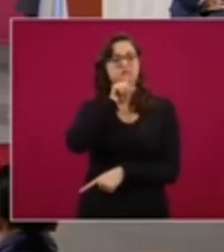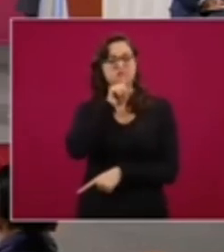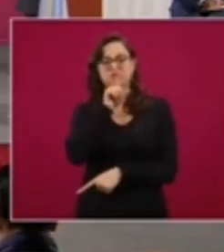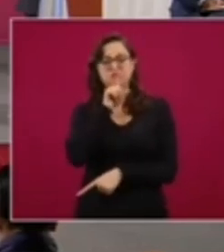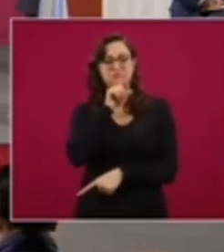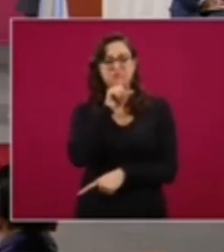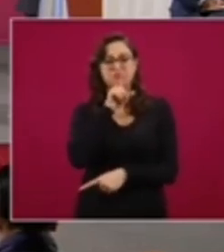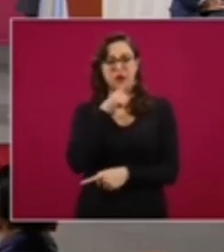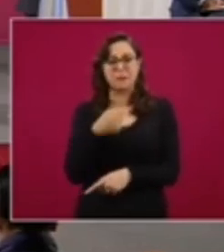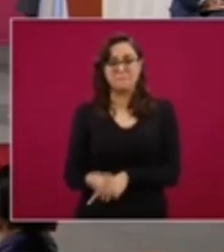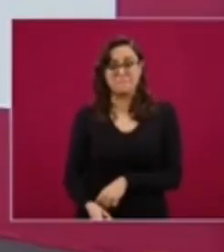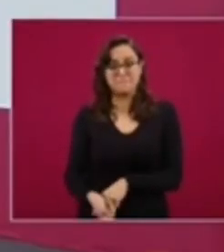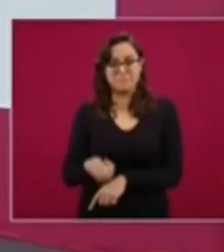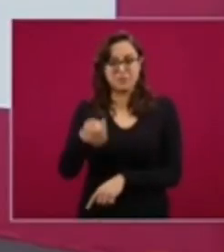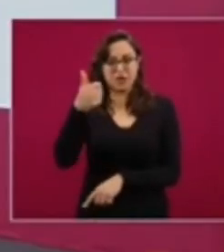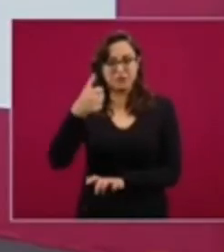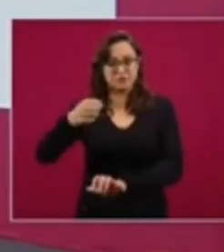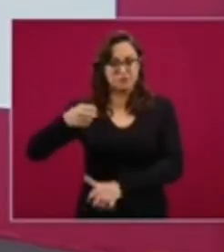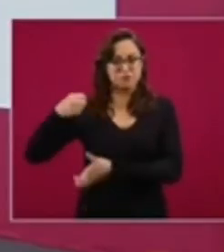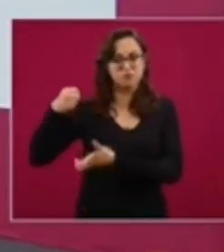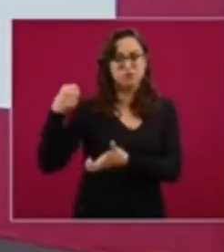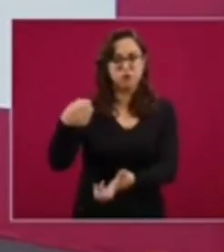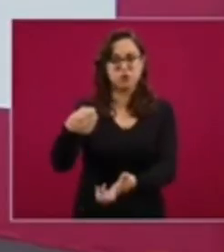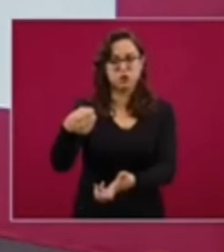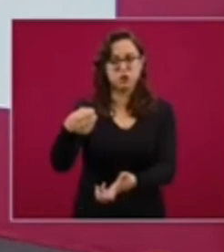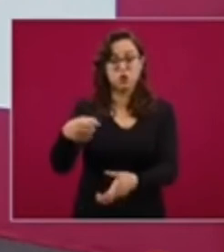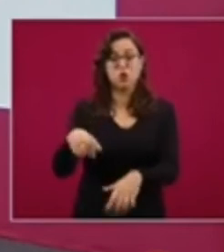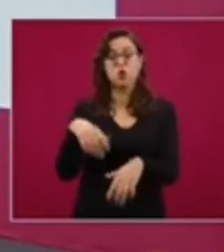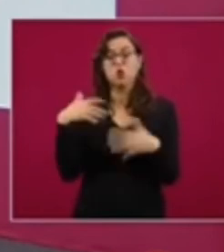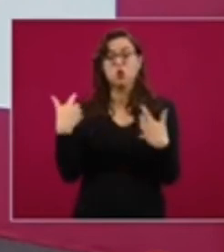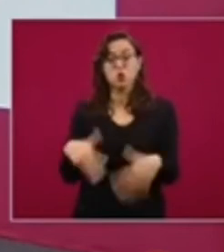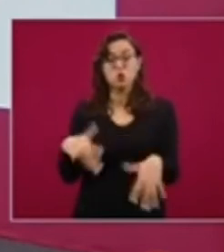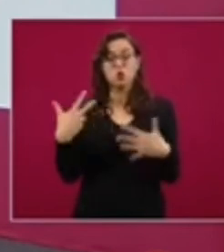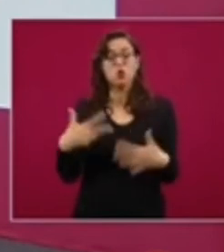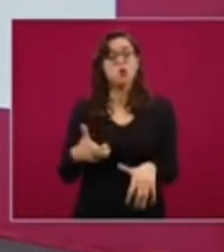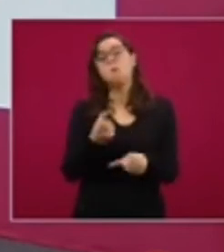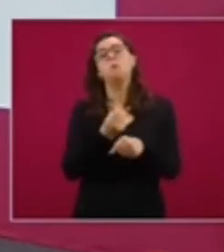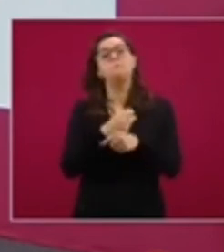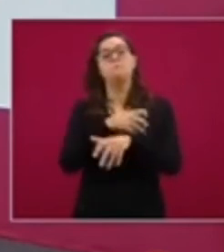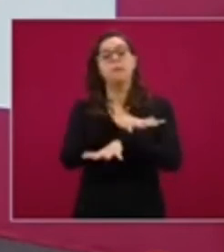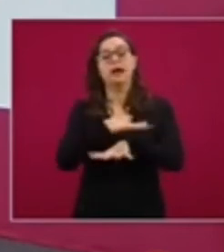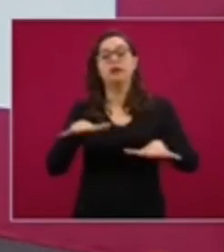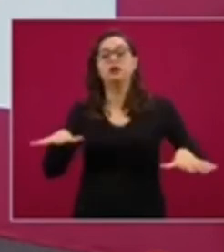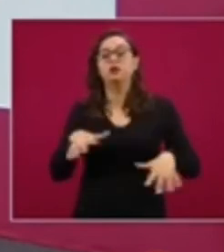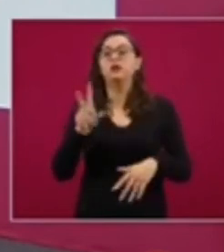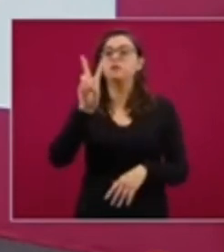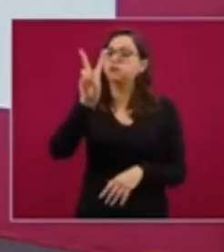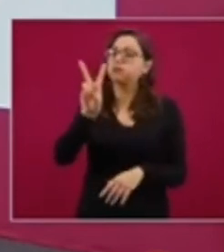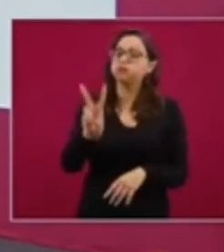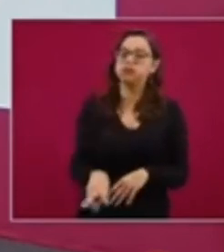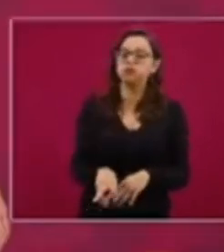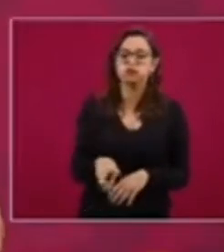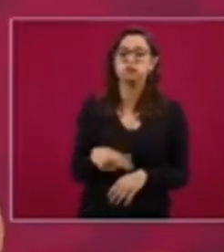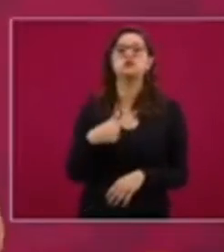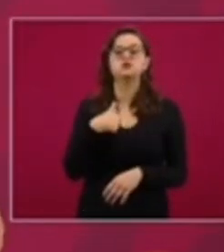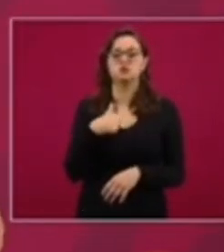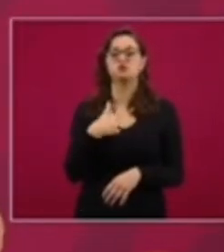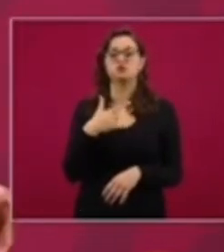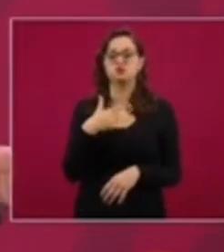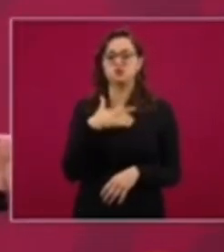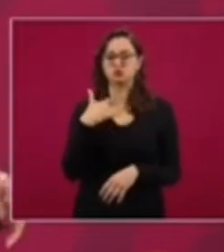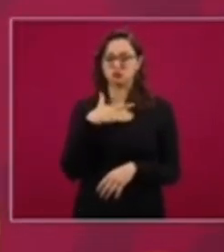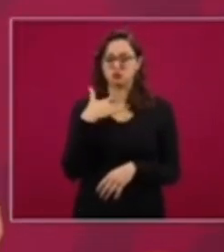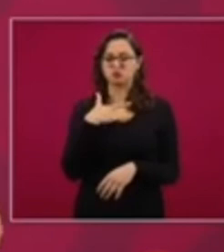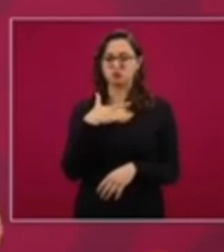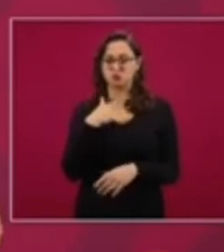historia económica de nuestro país. Esto tendrá sin duda un gran impacto y sobre todo creo que acostumbraremos